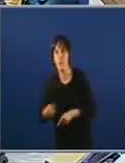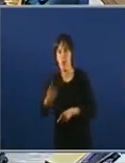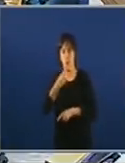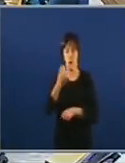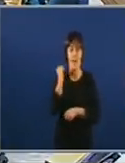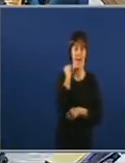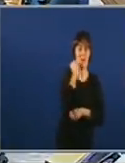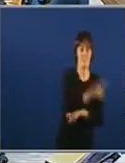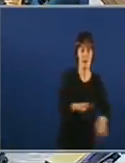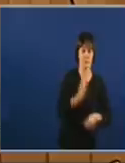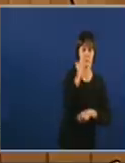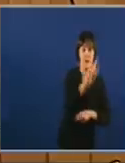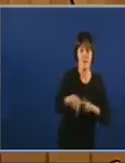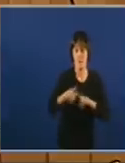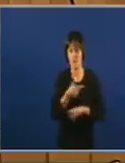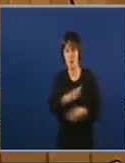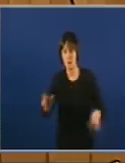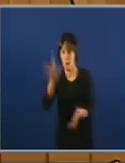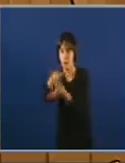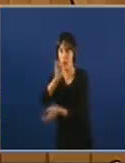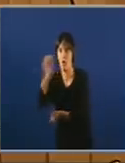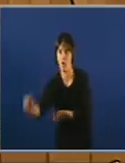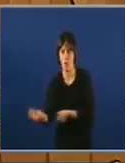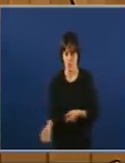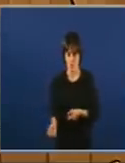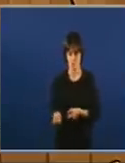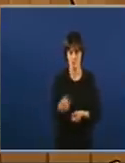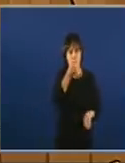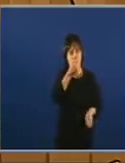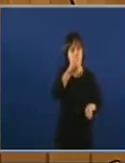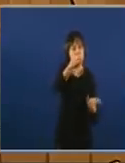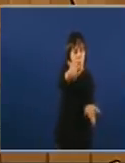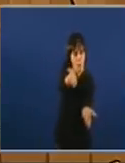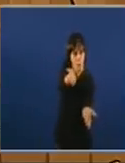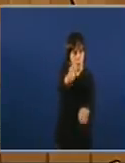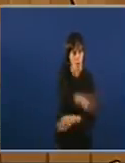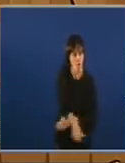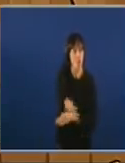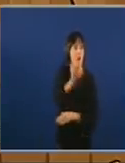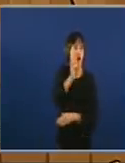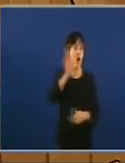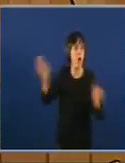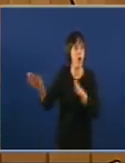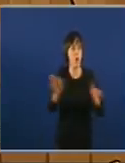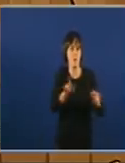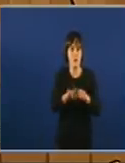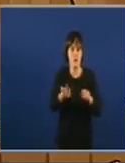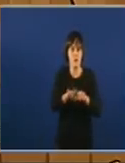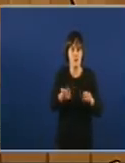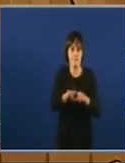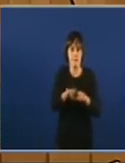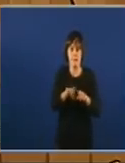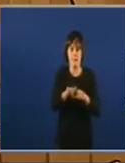asesinos e asesinados. Redata como Vilanova da Rousa naquela época foise quedando